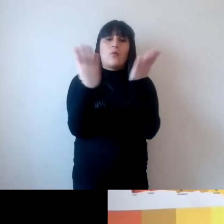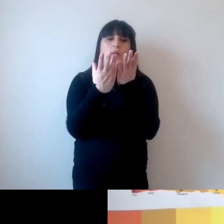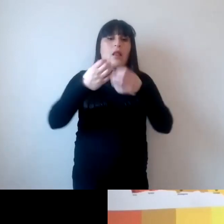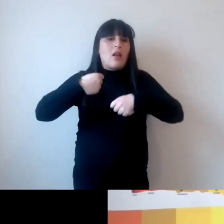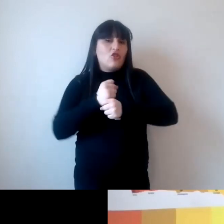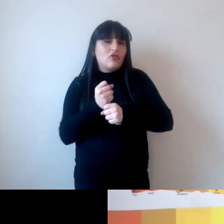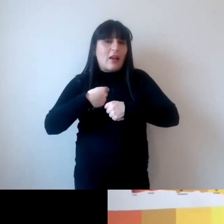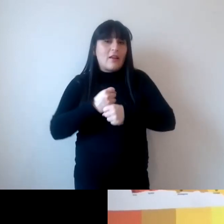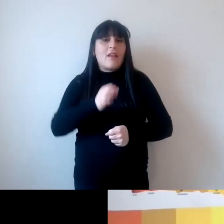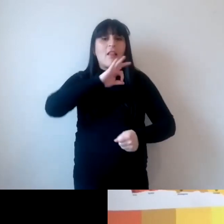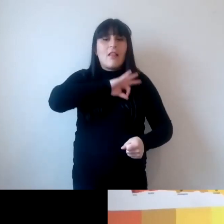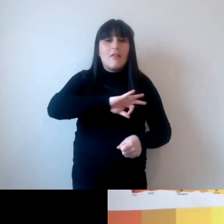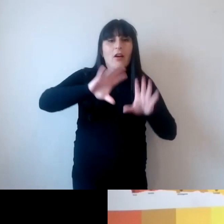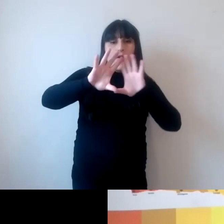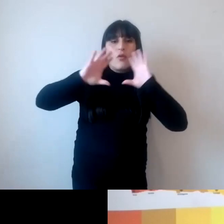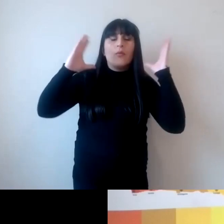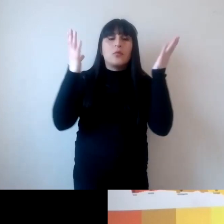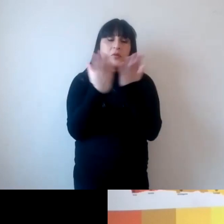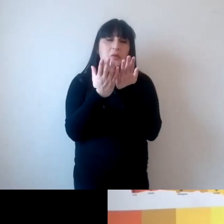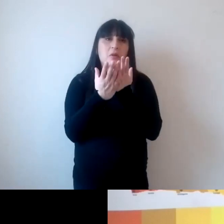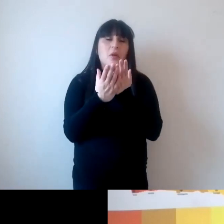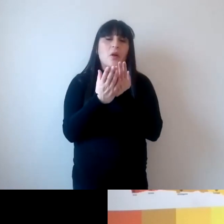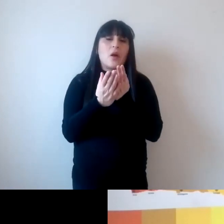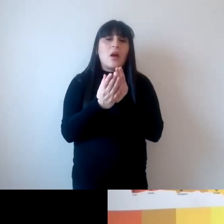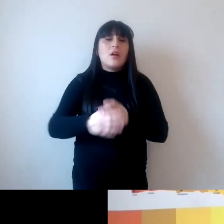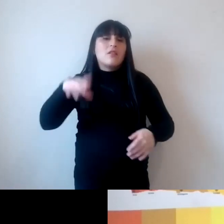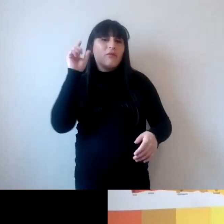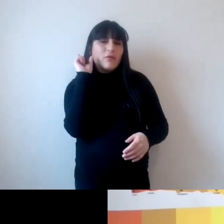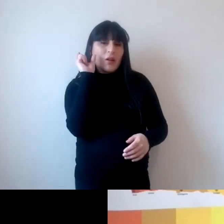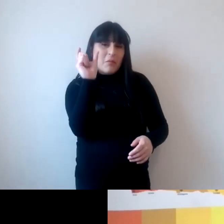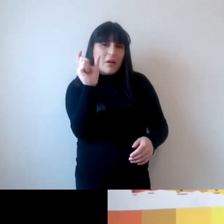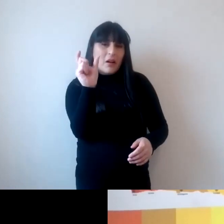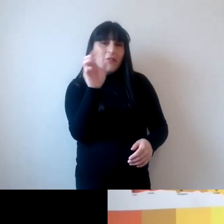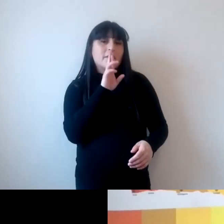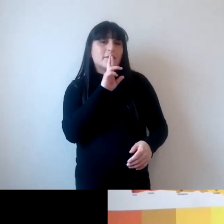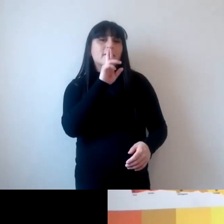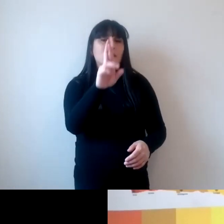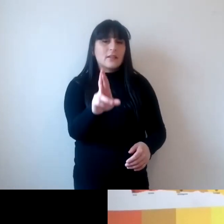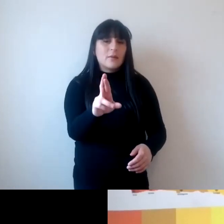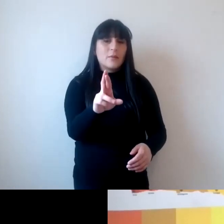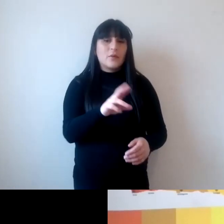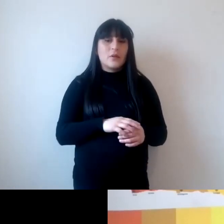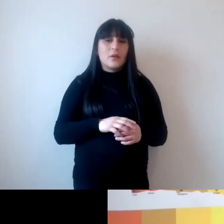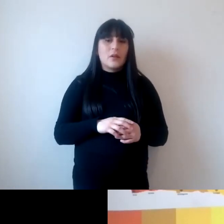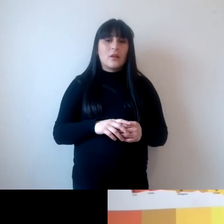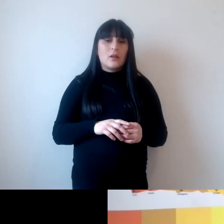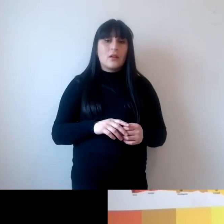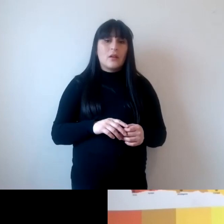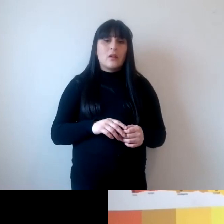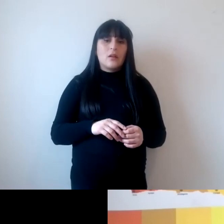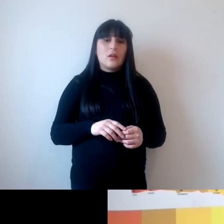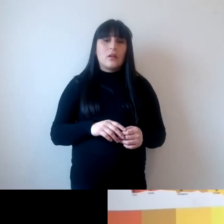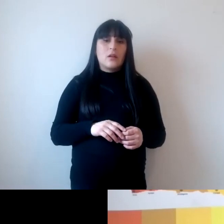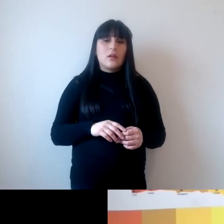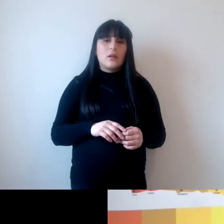banco mundial y fue un concepto que respondía precisamente a los primeros intentos de definir un